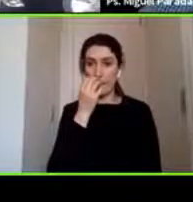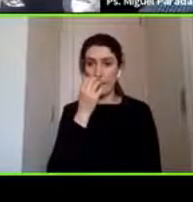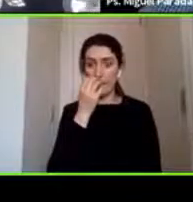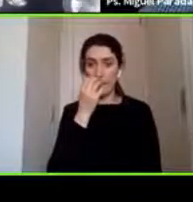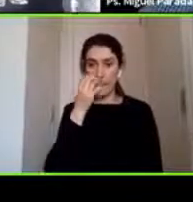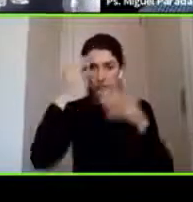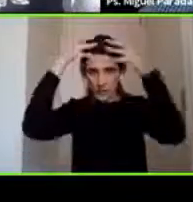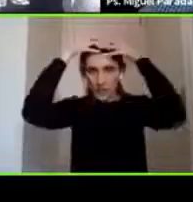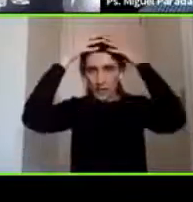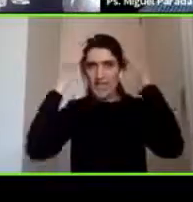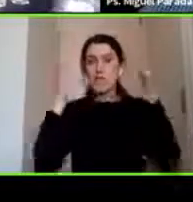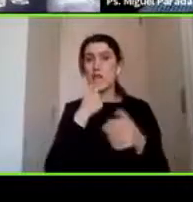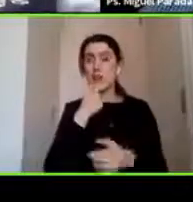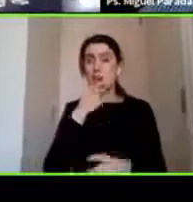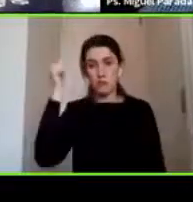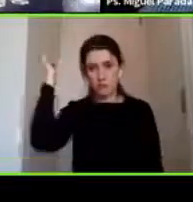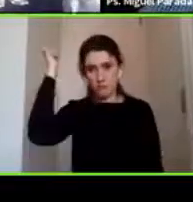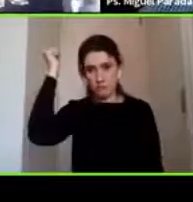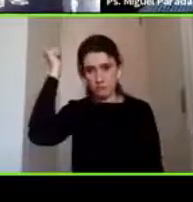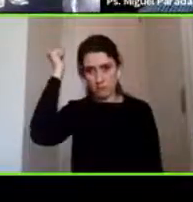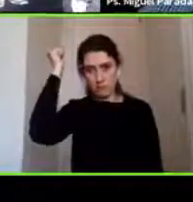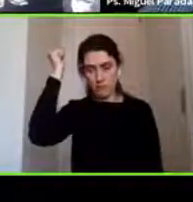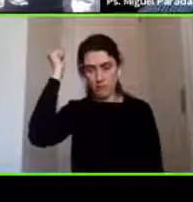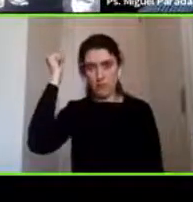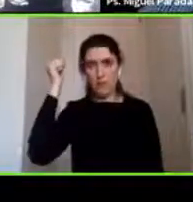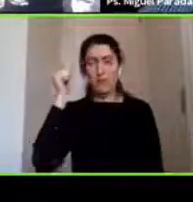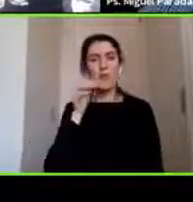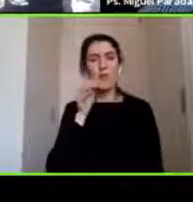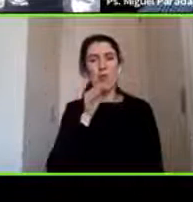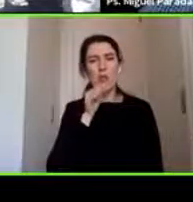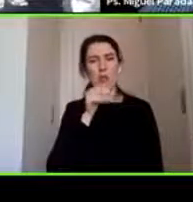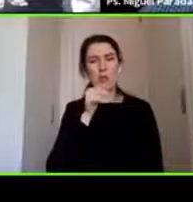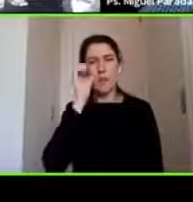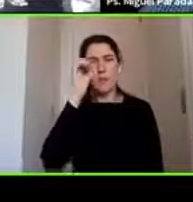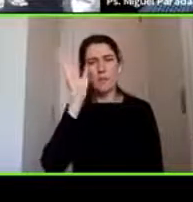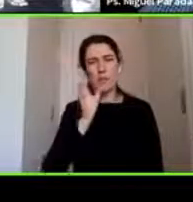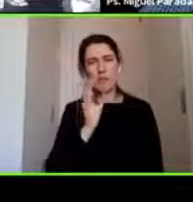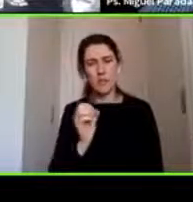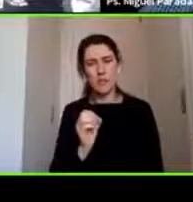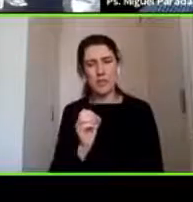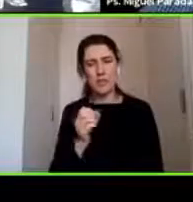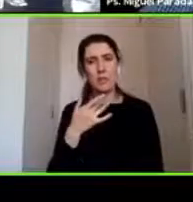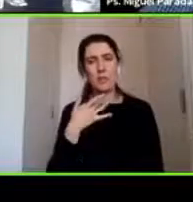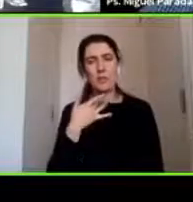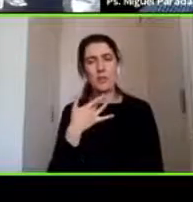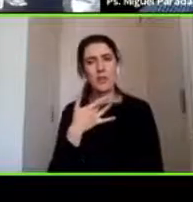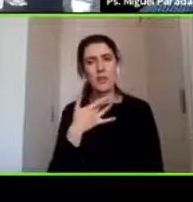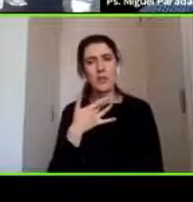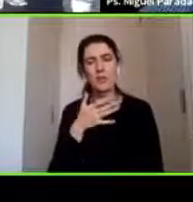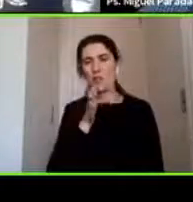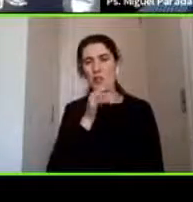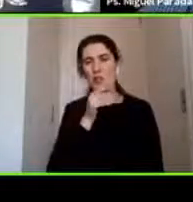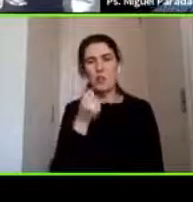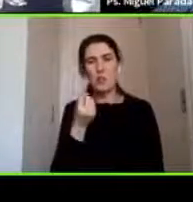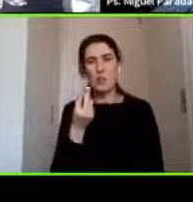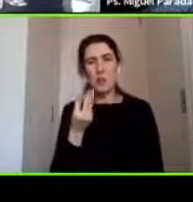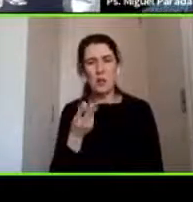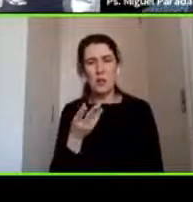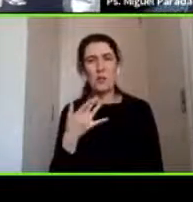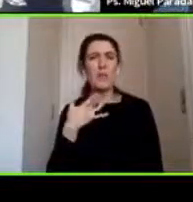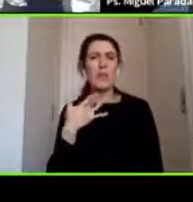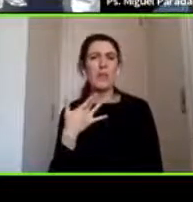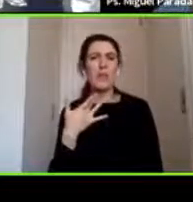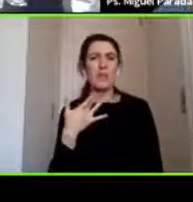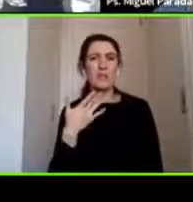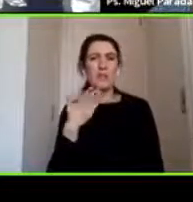craneana que efectivamente no hay mucho porcentaje porque no hay muchas estadísticas porque no son pacientes que